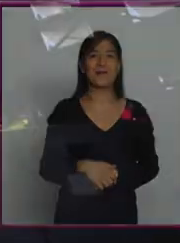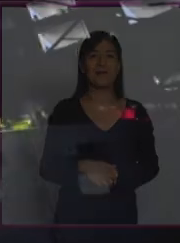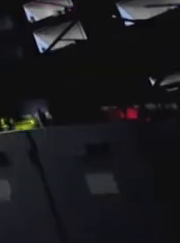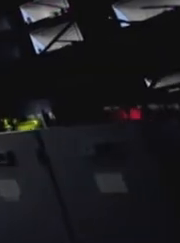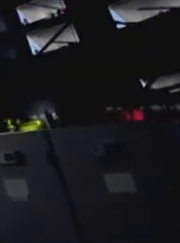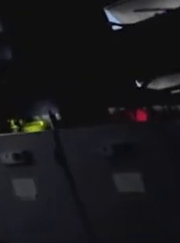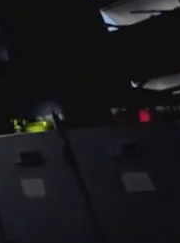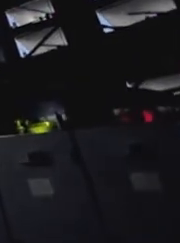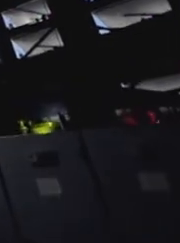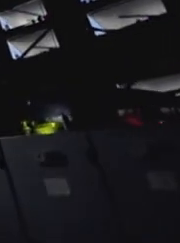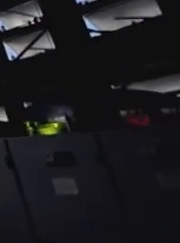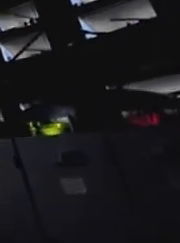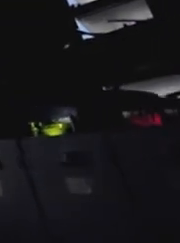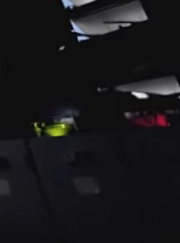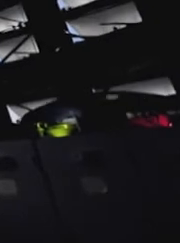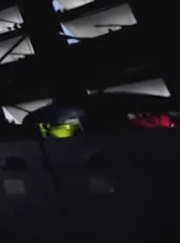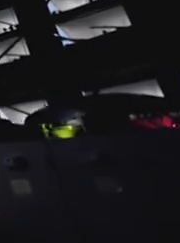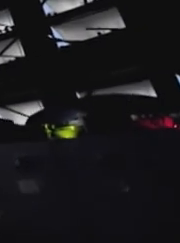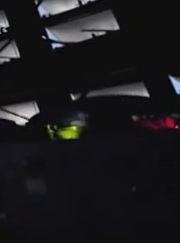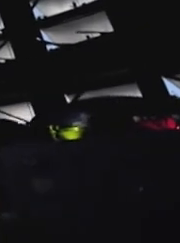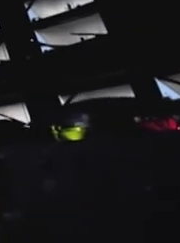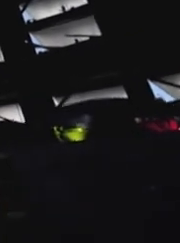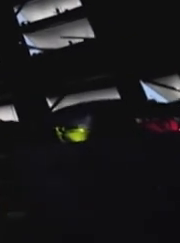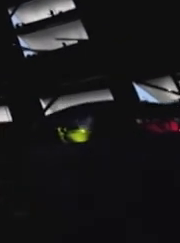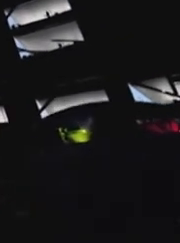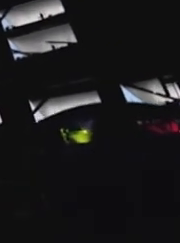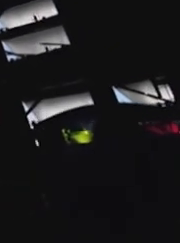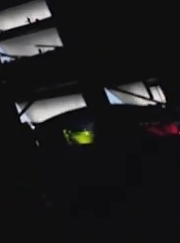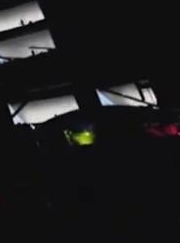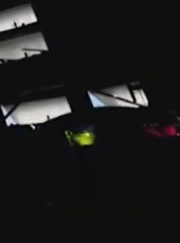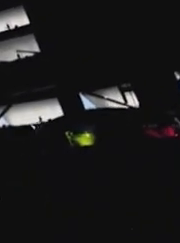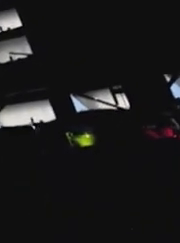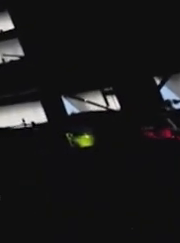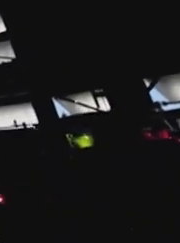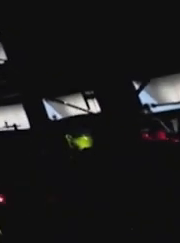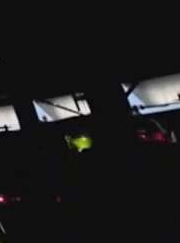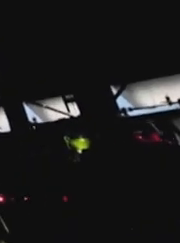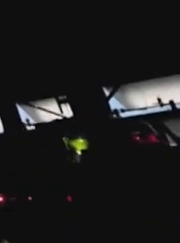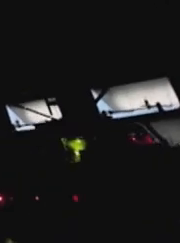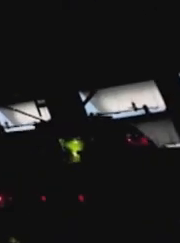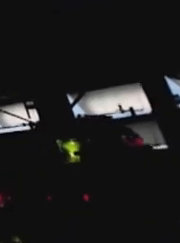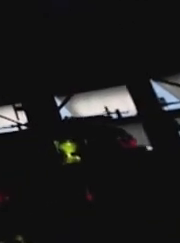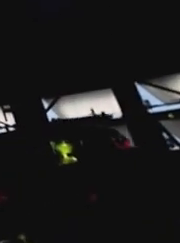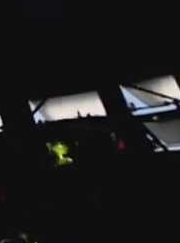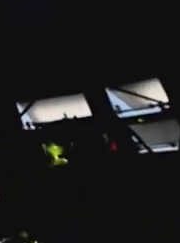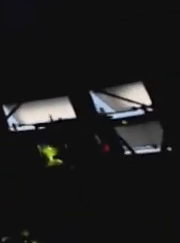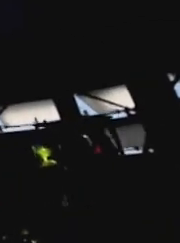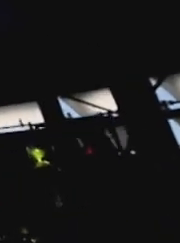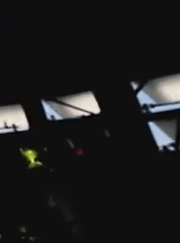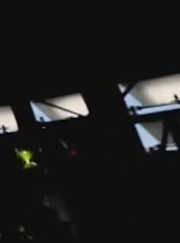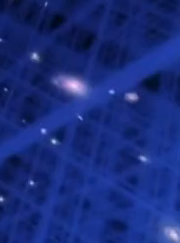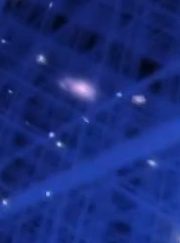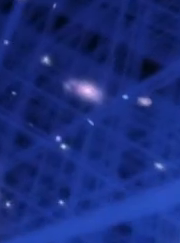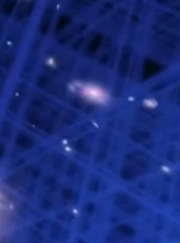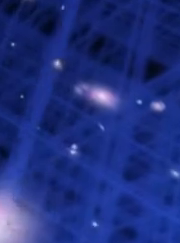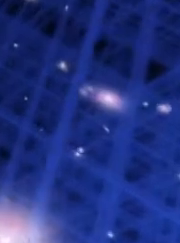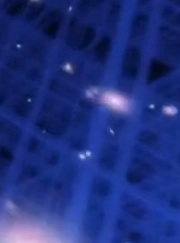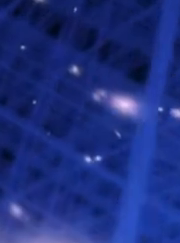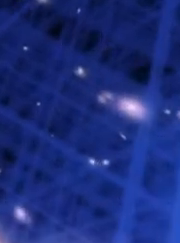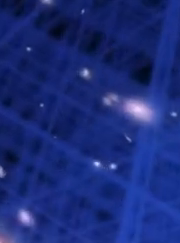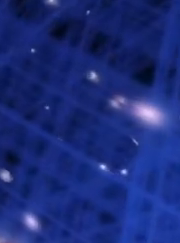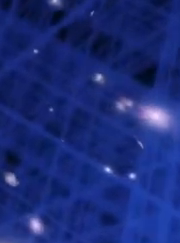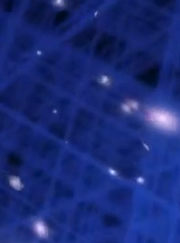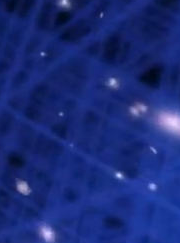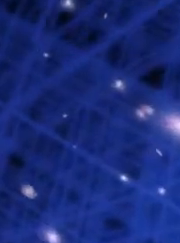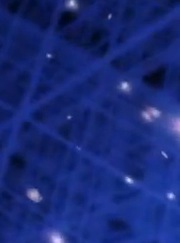One of ESO's proudest moments came when two independent research teams, including ESO's staff, arrived